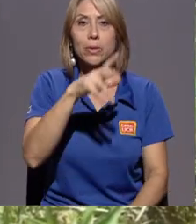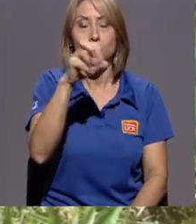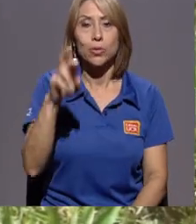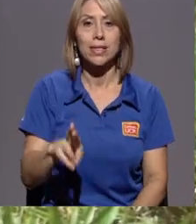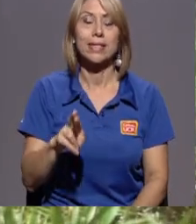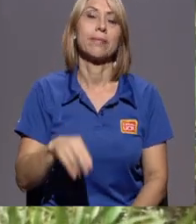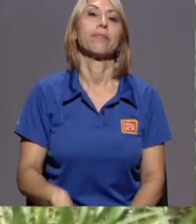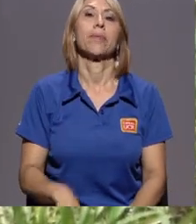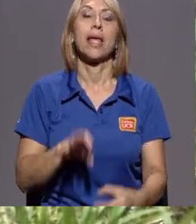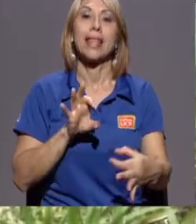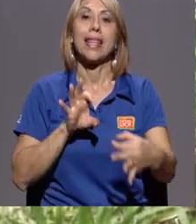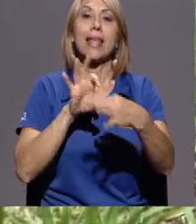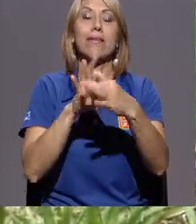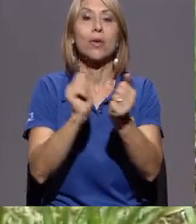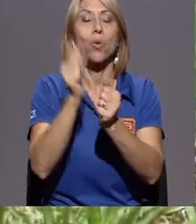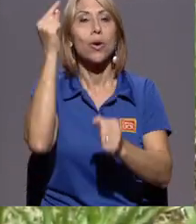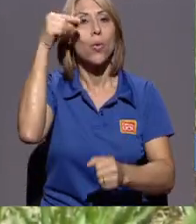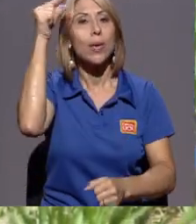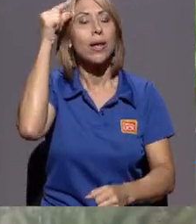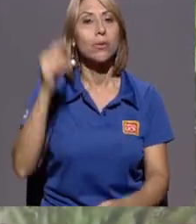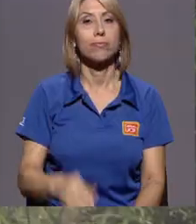Y tiene que ver con el gobierno.